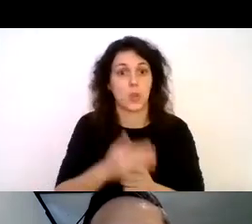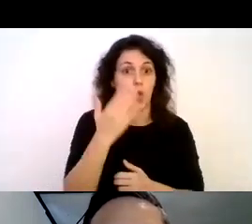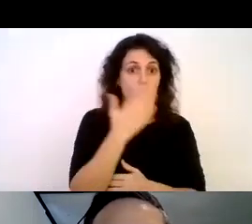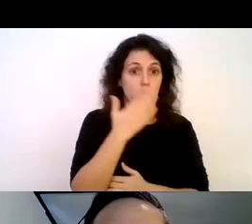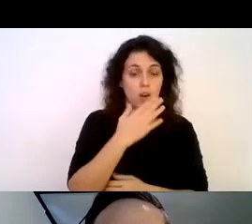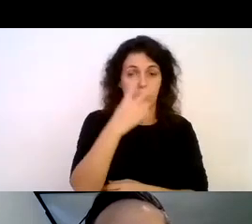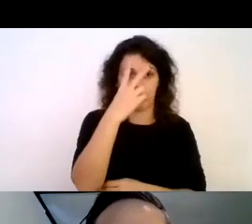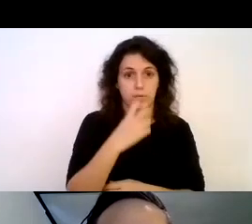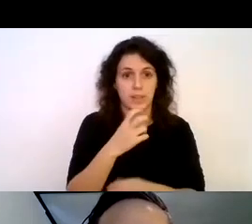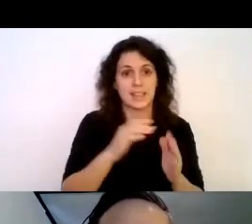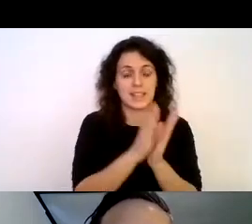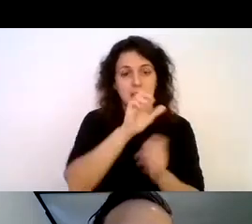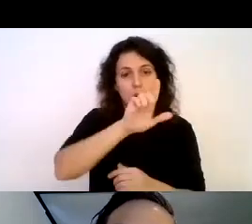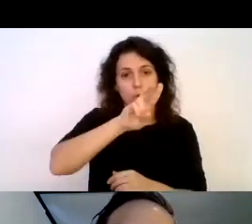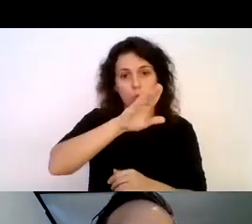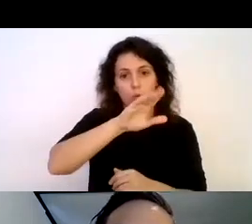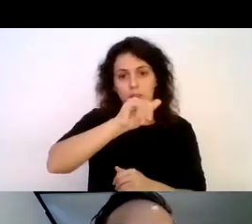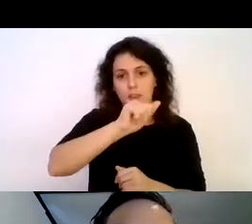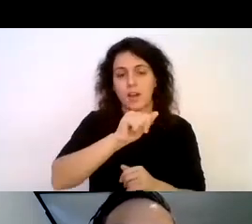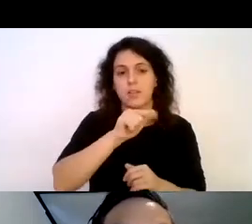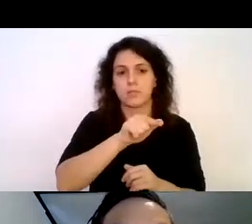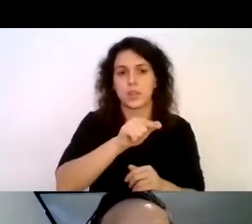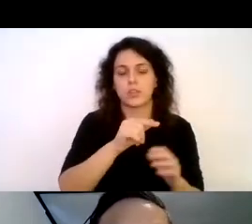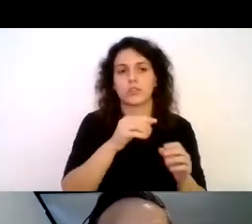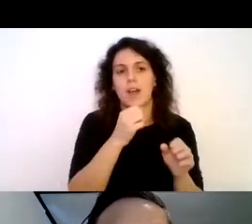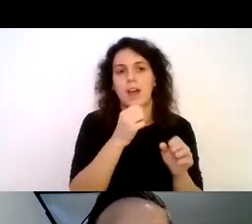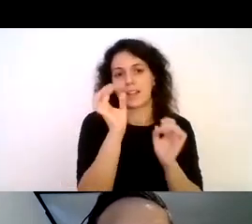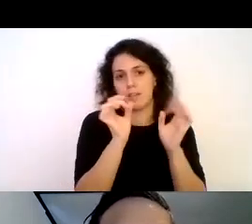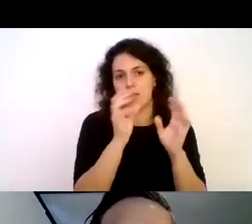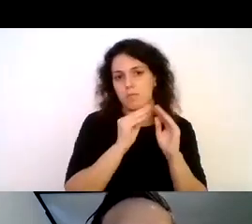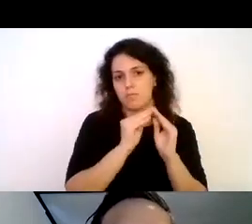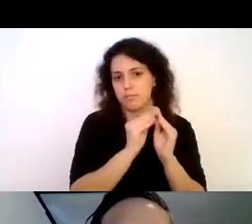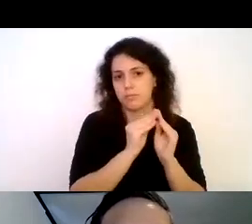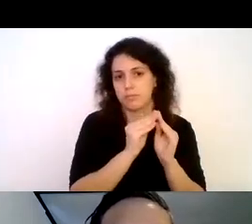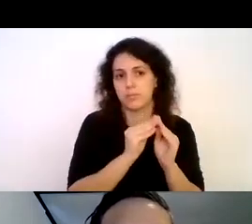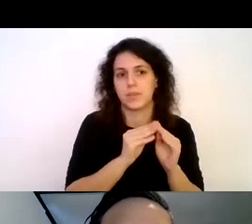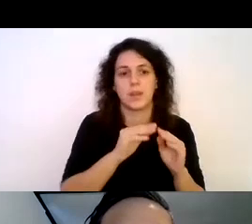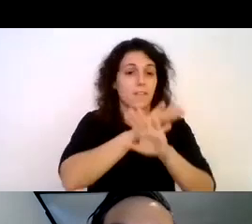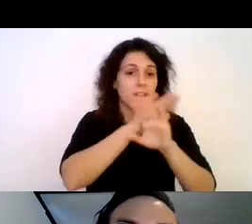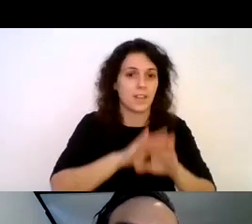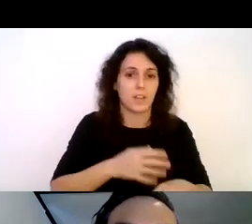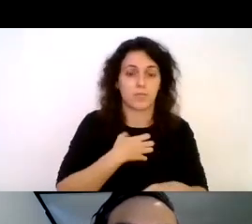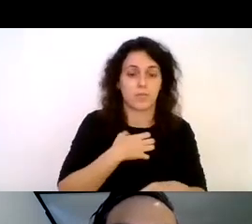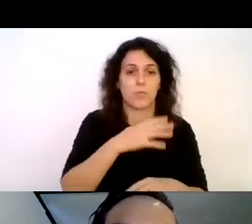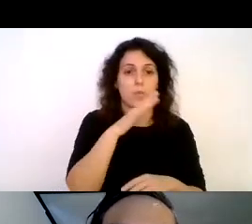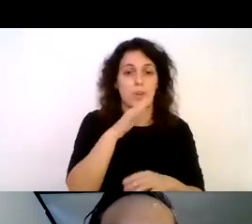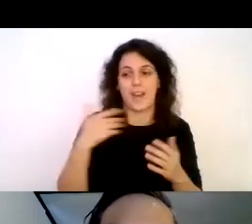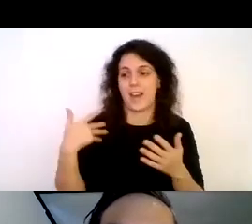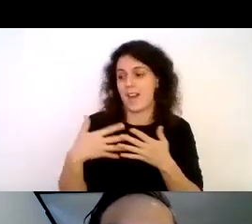mostró interesado en desarrollar la actividad que lamentablemente no se pudo concretar ya que hasta ese momento yo no tenía las capacidades